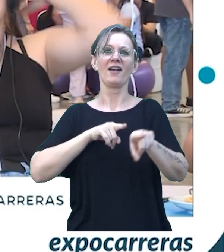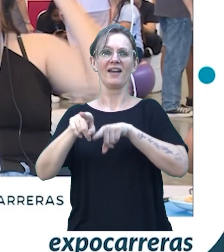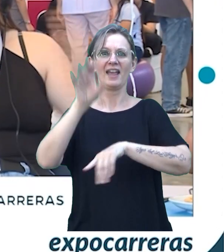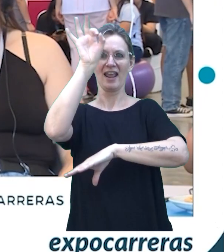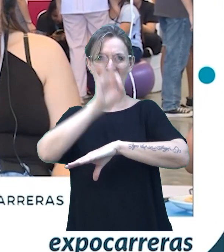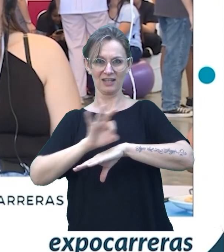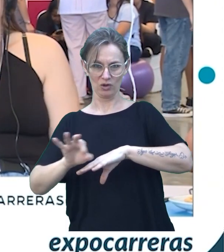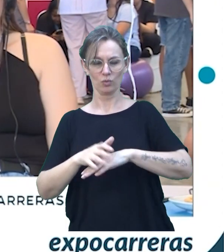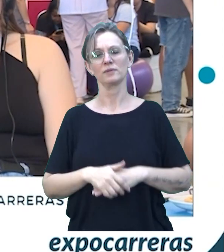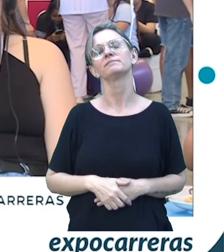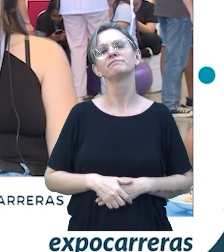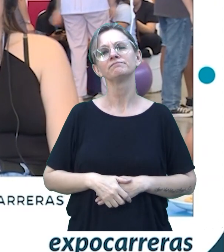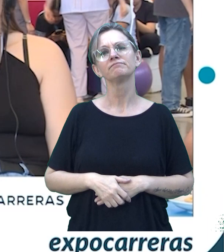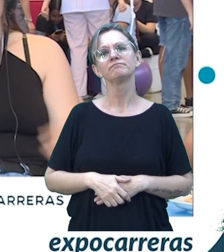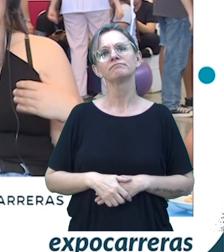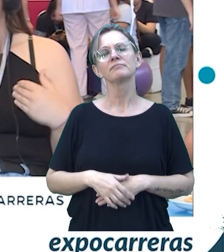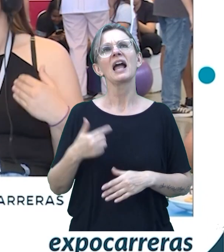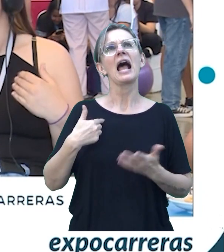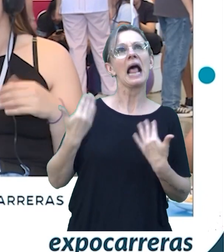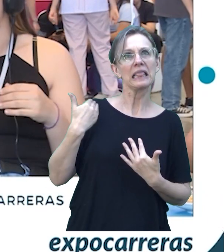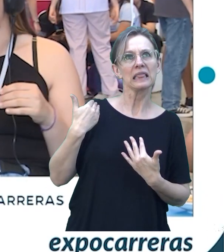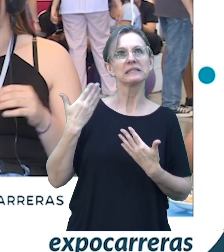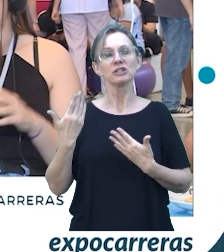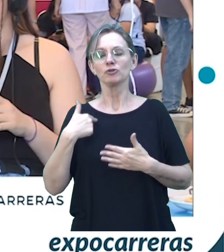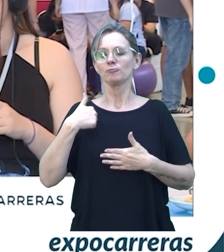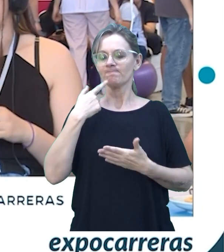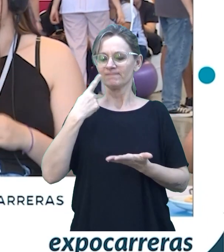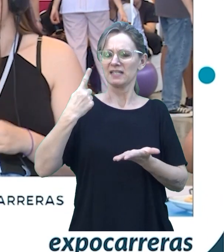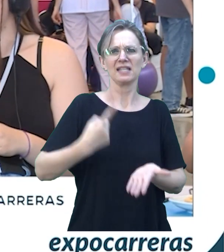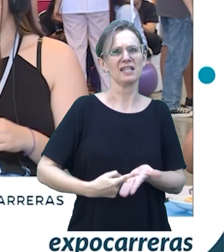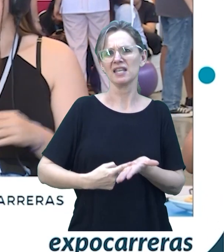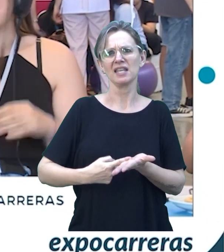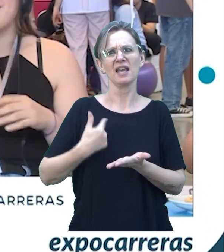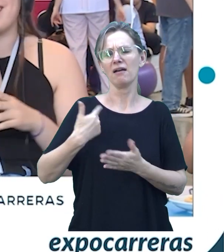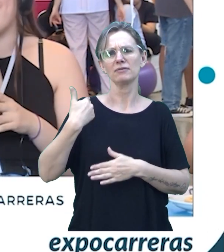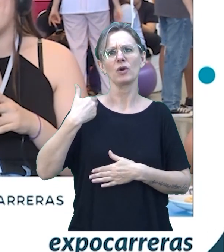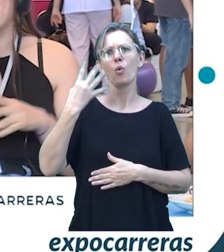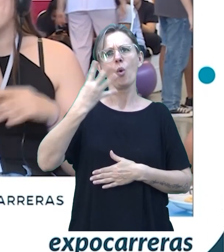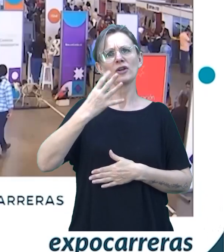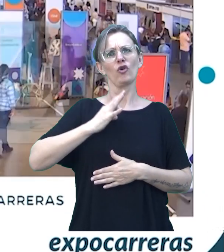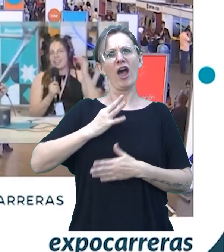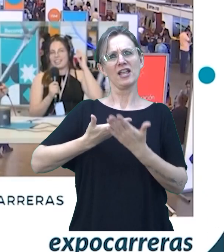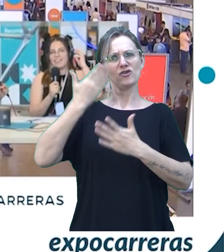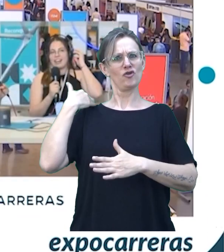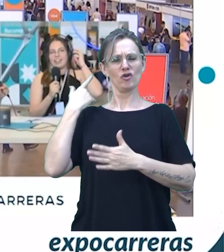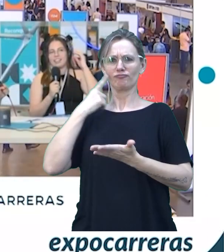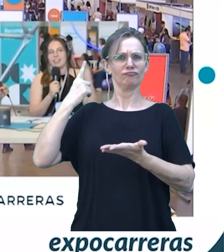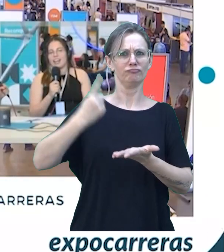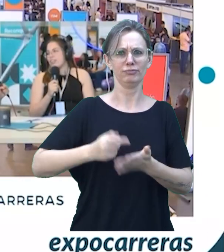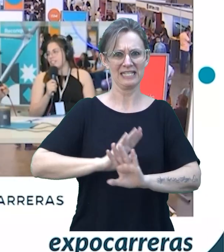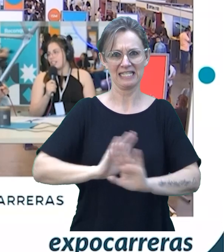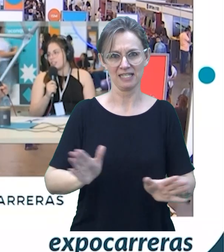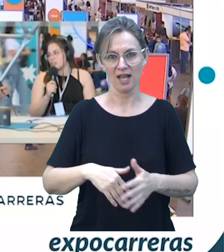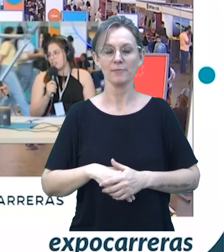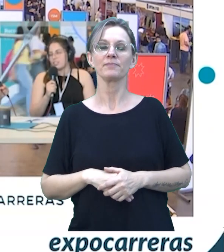O sea, estuve... O sea, yo decidí mi carrera ya desde cuarto año. Ah, un montón. Redecid. Estaba entre